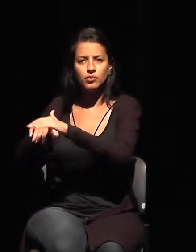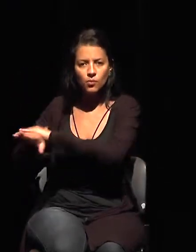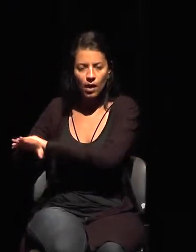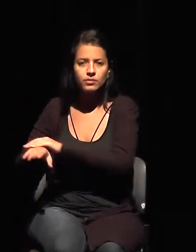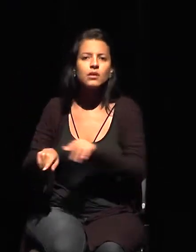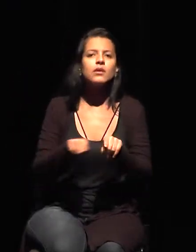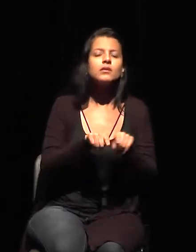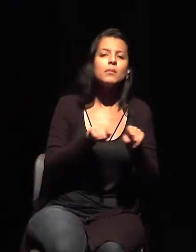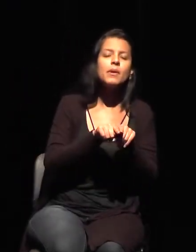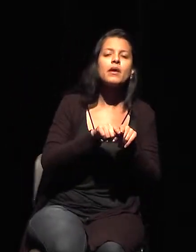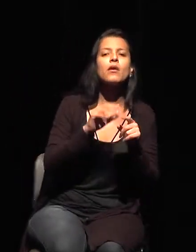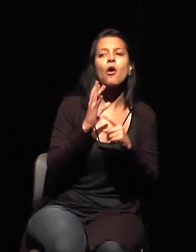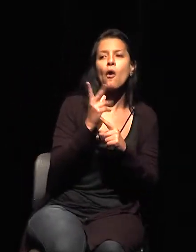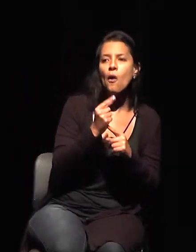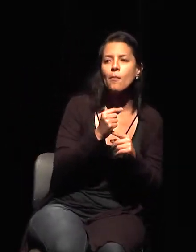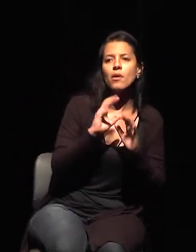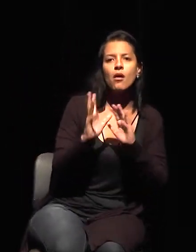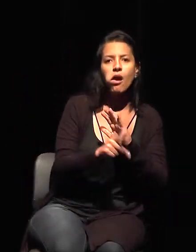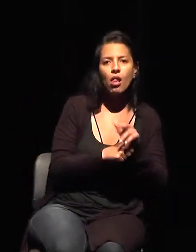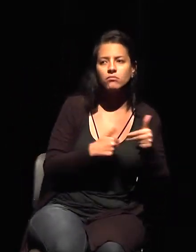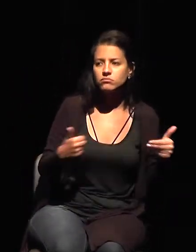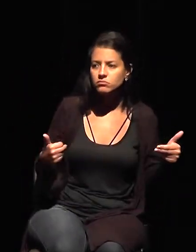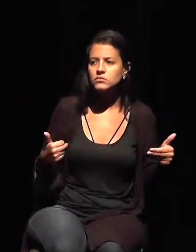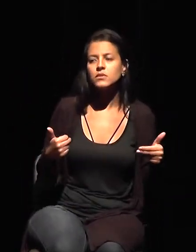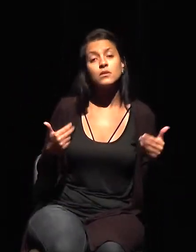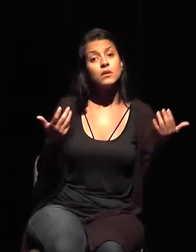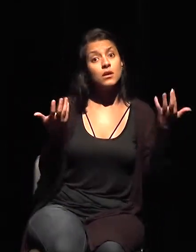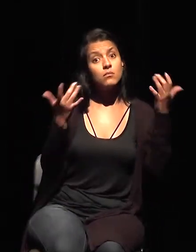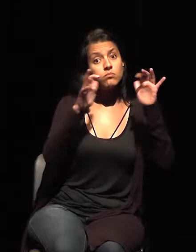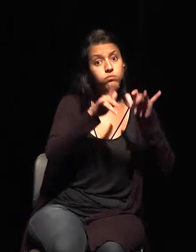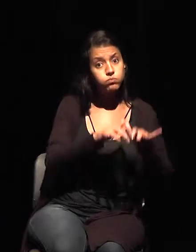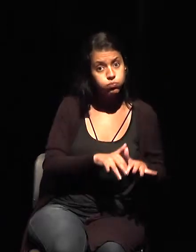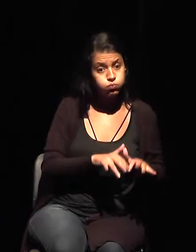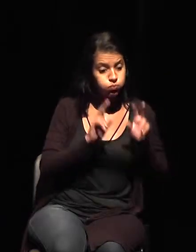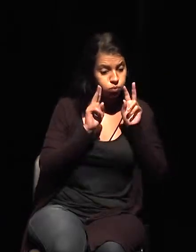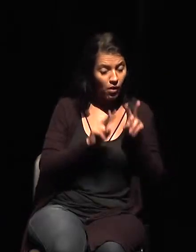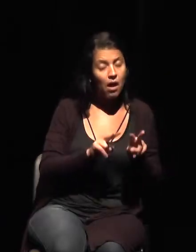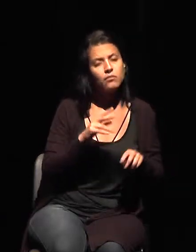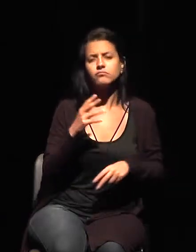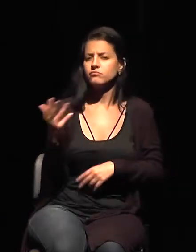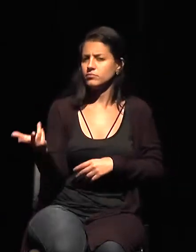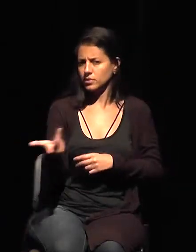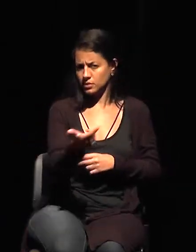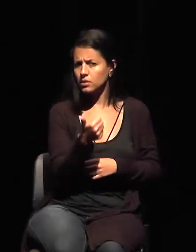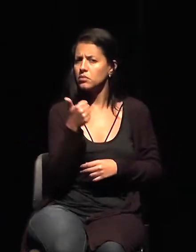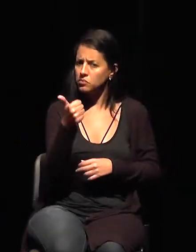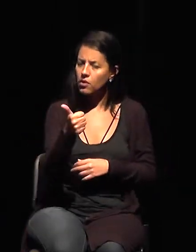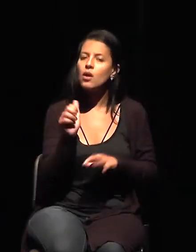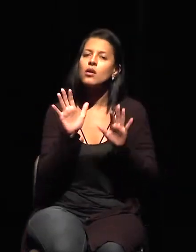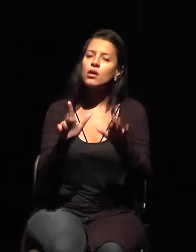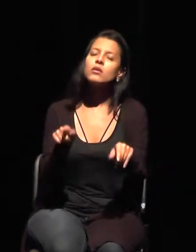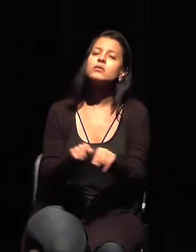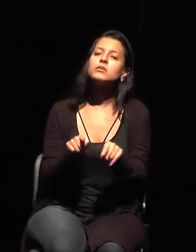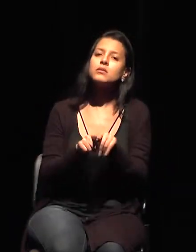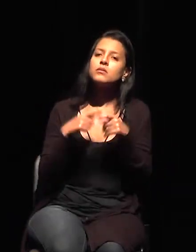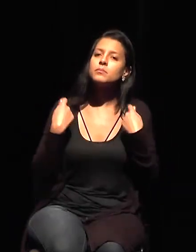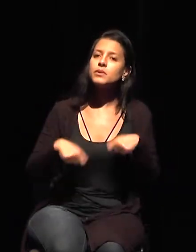parece maravilloso, pero creo que también deberíamos dedicar más atención a algunos aspectos en especial.